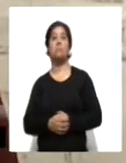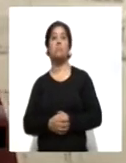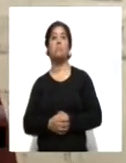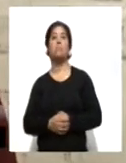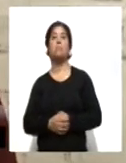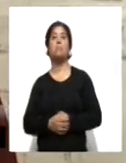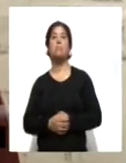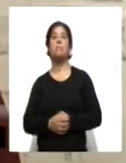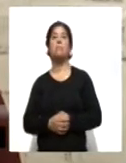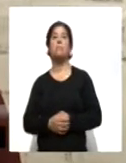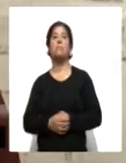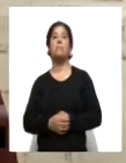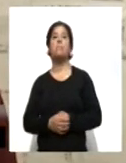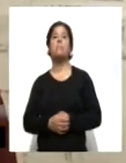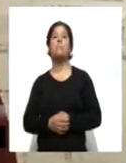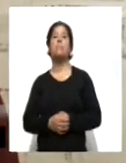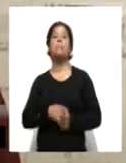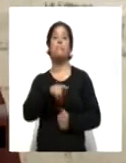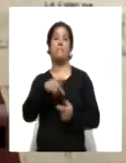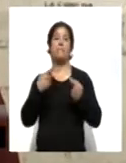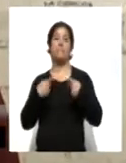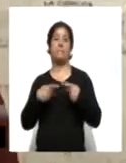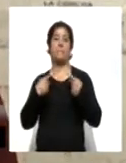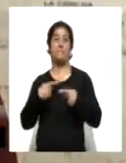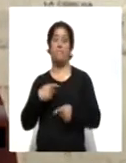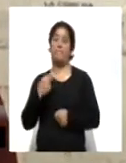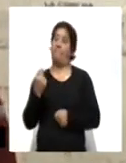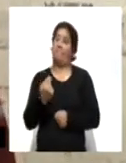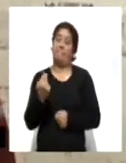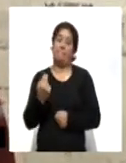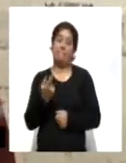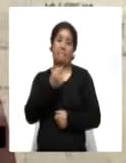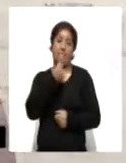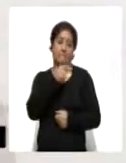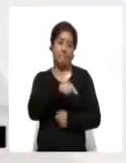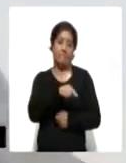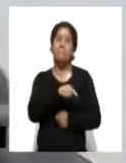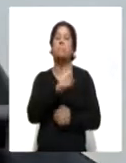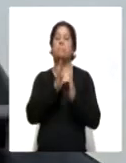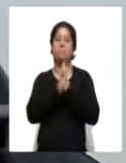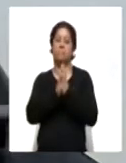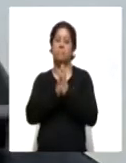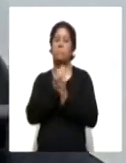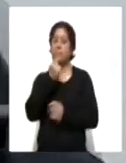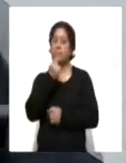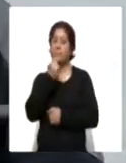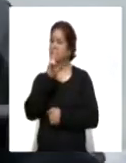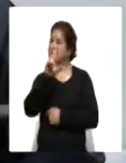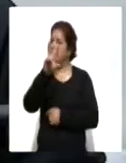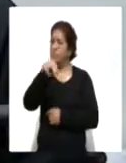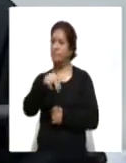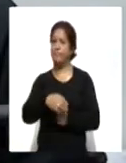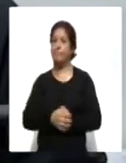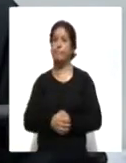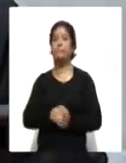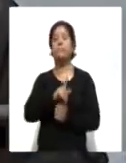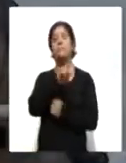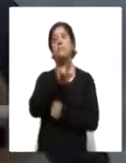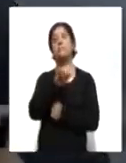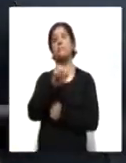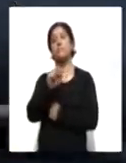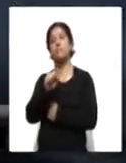van a ir, cierto, pero aquellas personas que quieren llevar a sus niños, que no los lleven. Por su parte, Luis Arcángel Juárez,